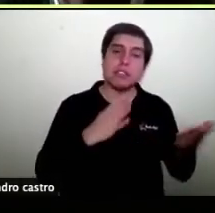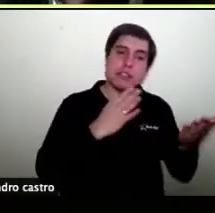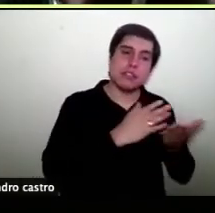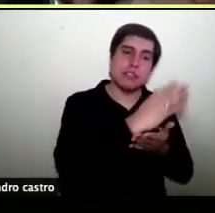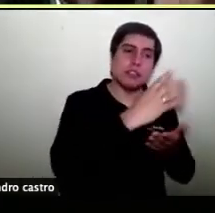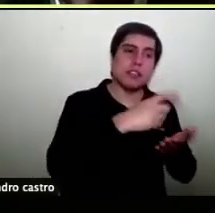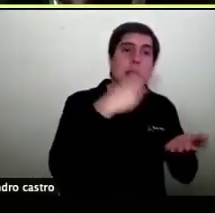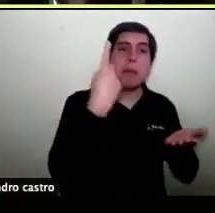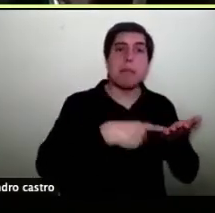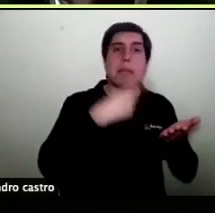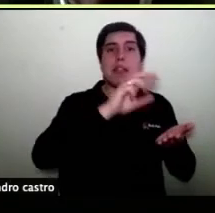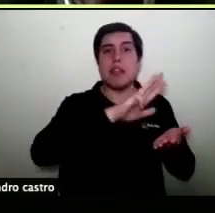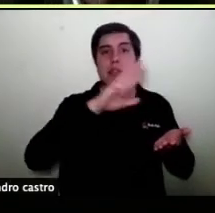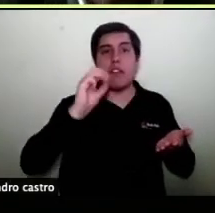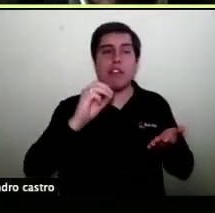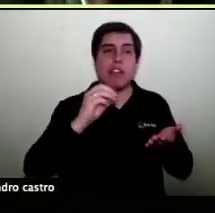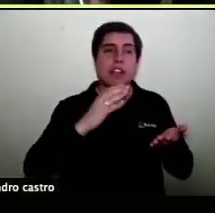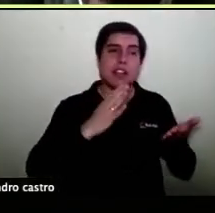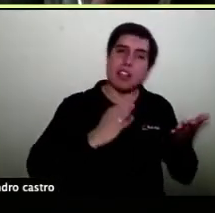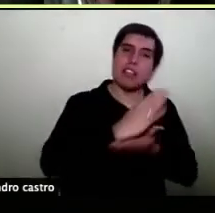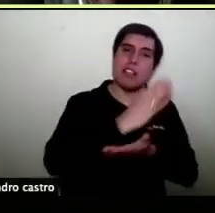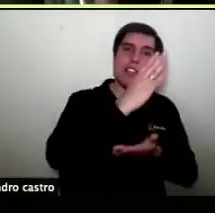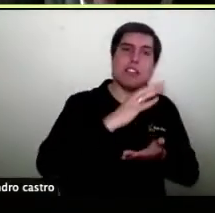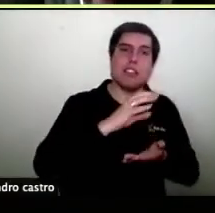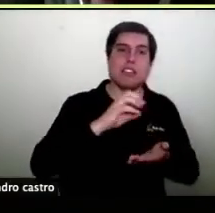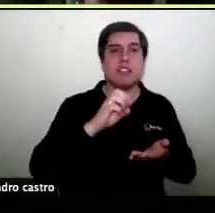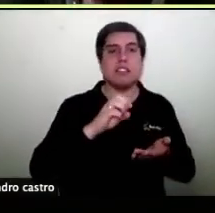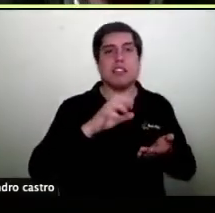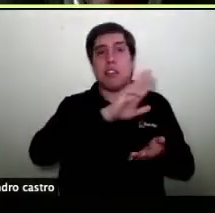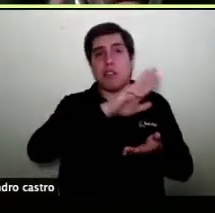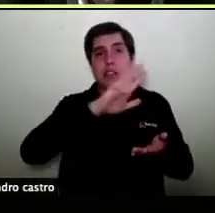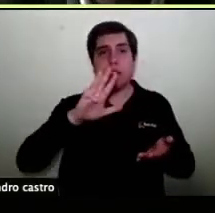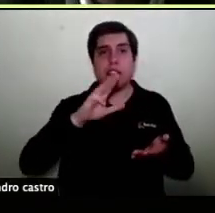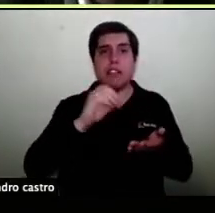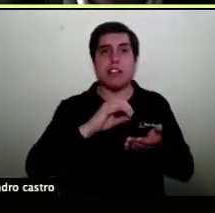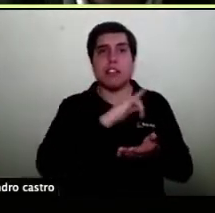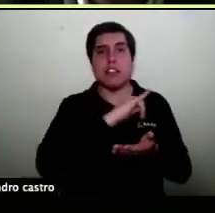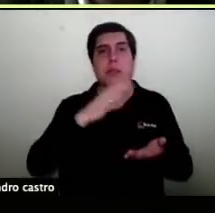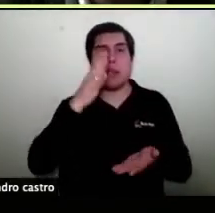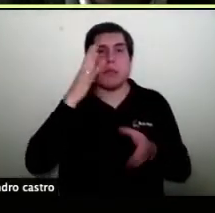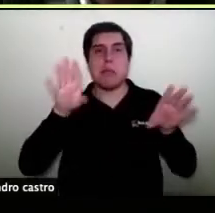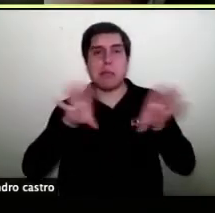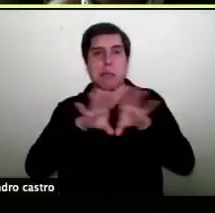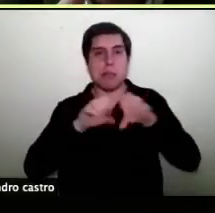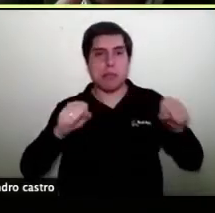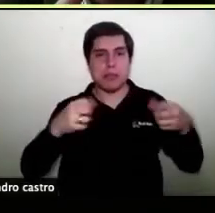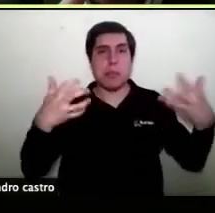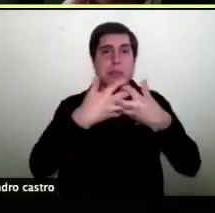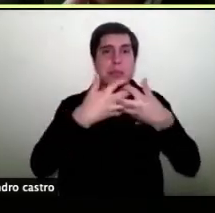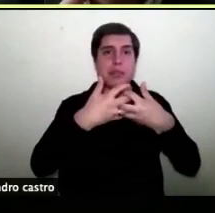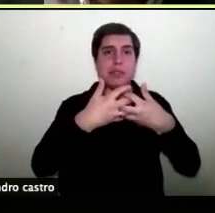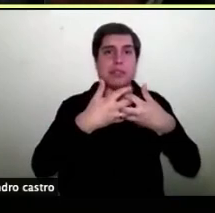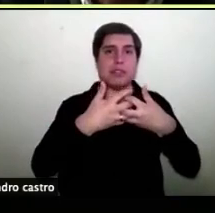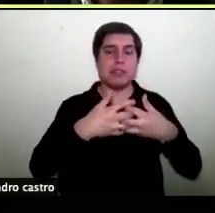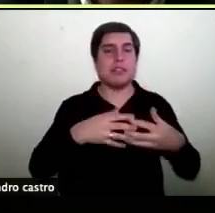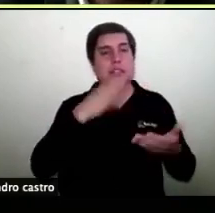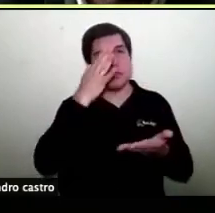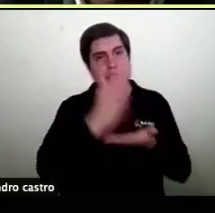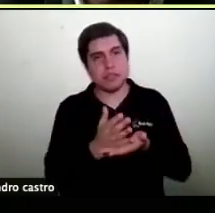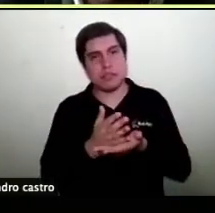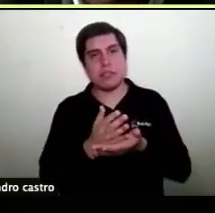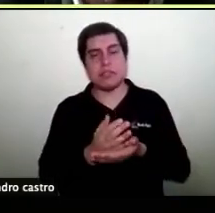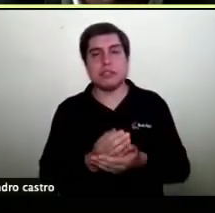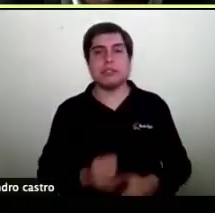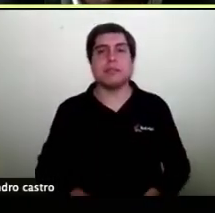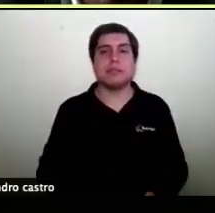1990 desde 4.990 o desde 9.000 y cierran después definitivamente hacen el match con la persona que quiere hacer eso y después